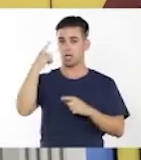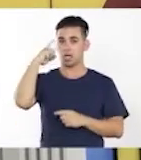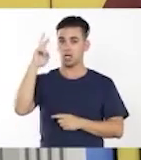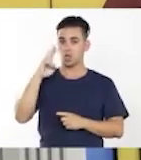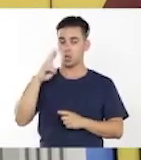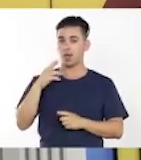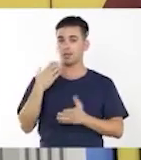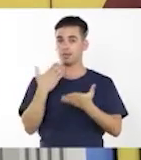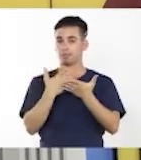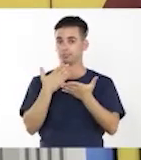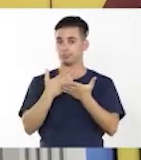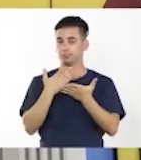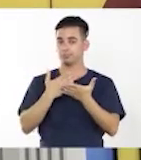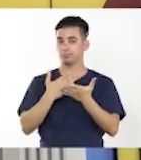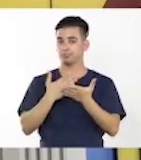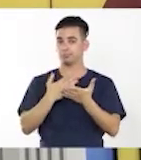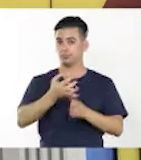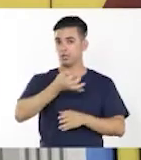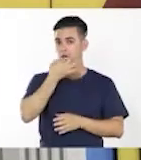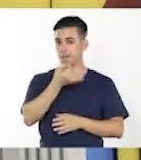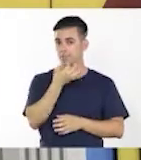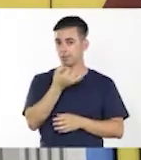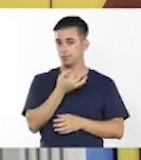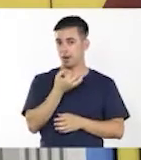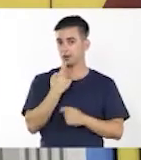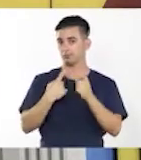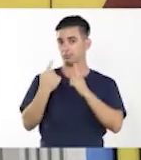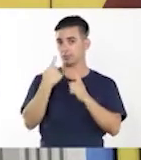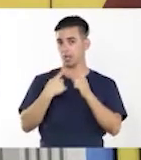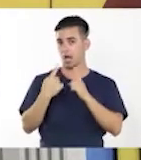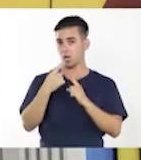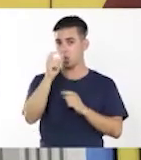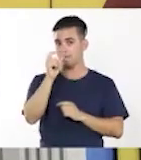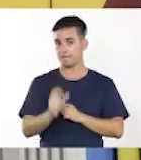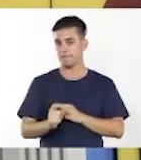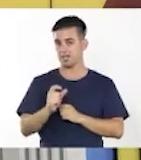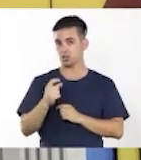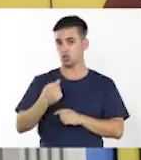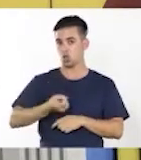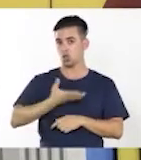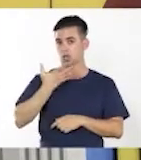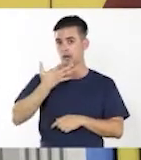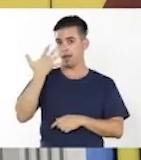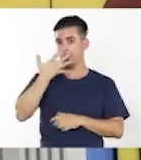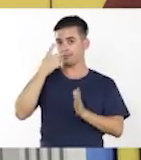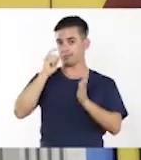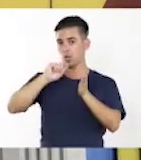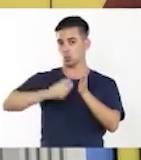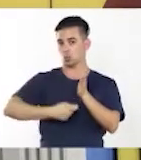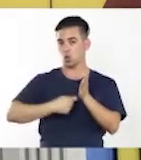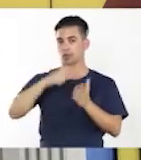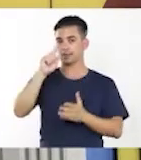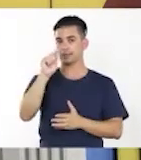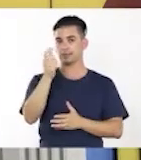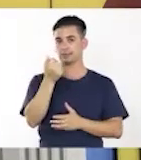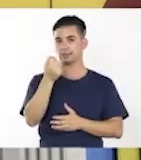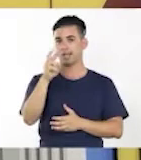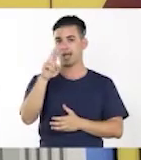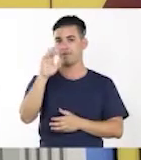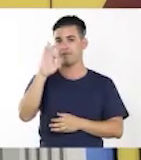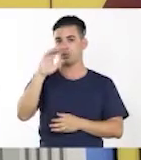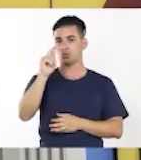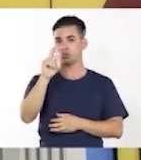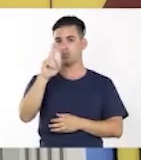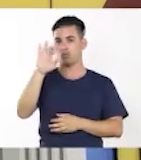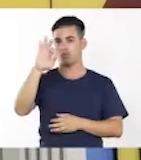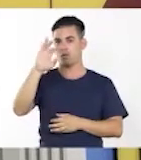estuvimos hablando de que hay aspectos de tartufo que ustedes deben leer. Para cuando